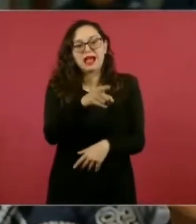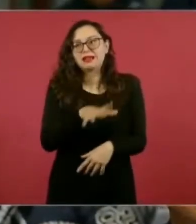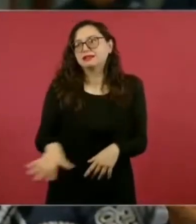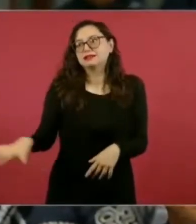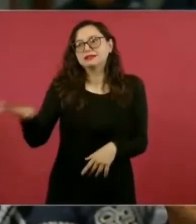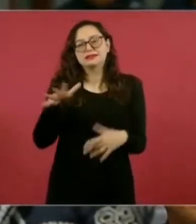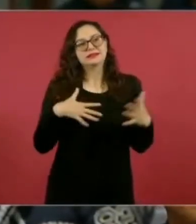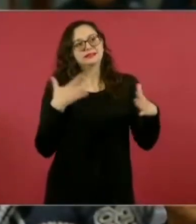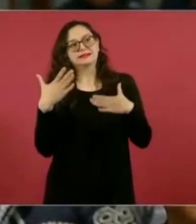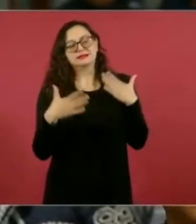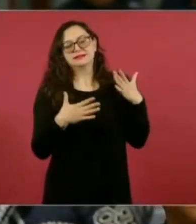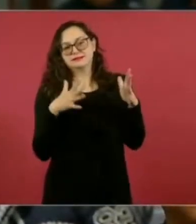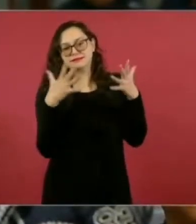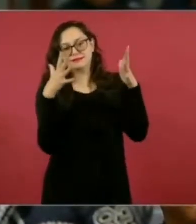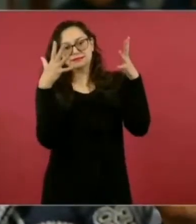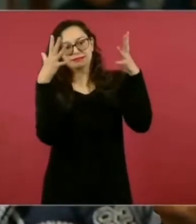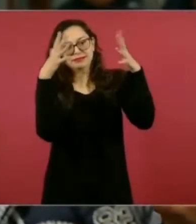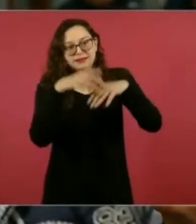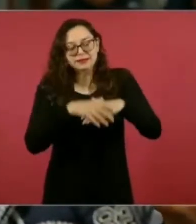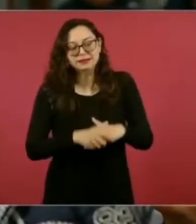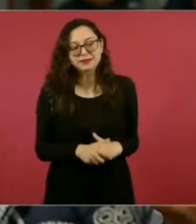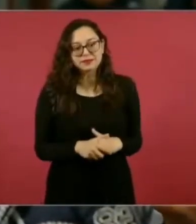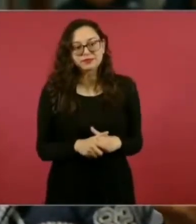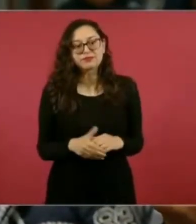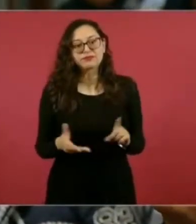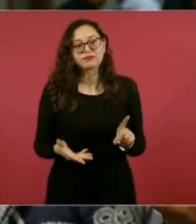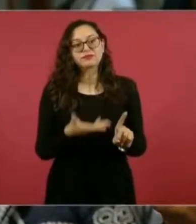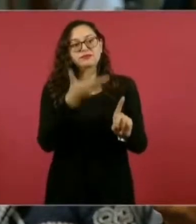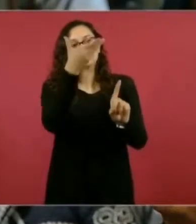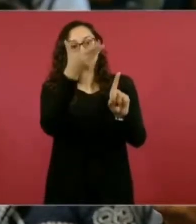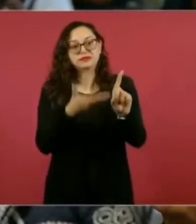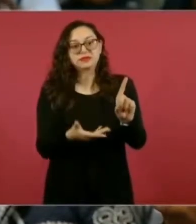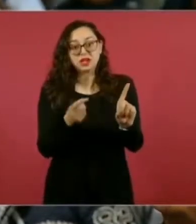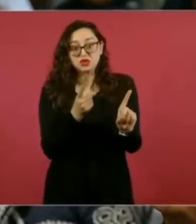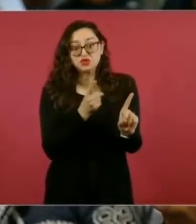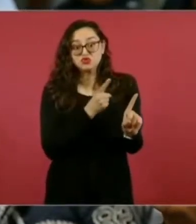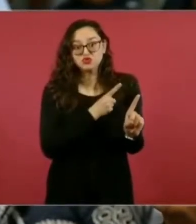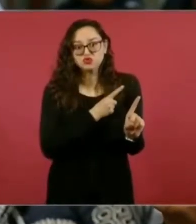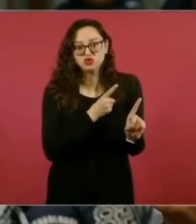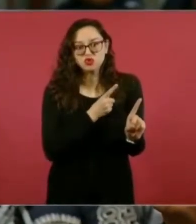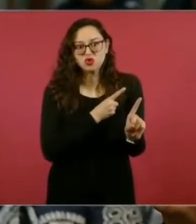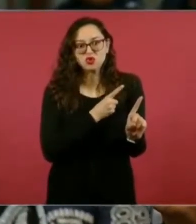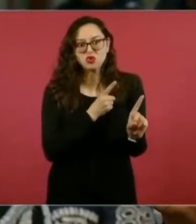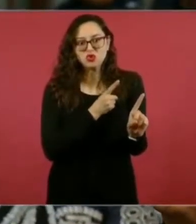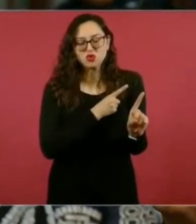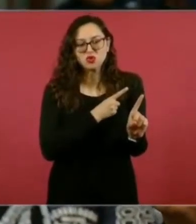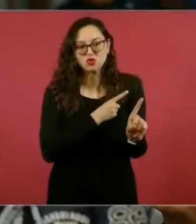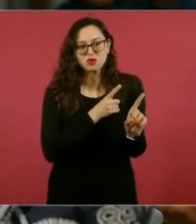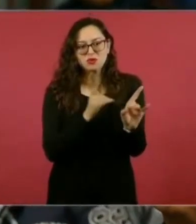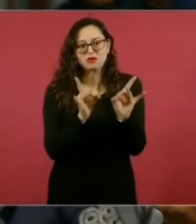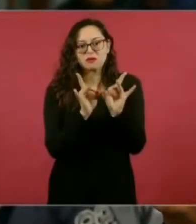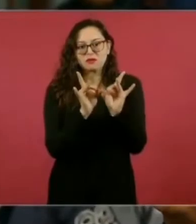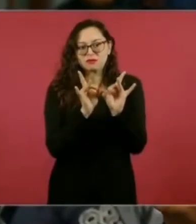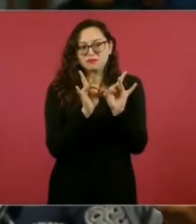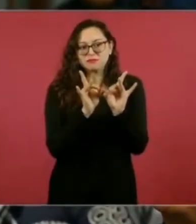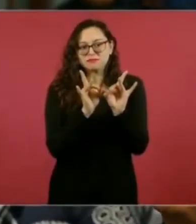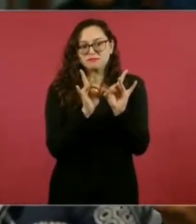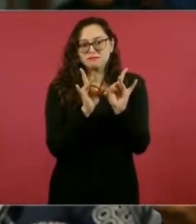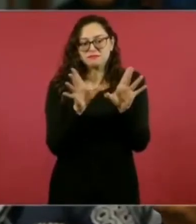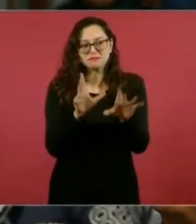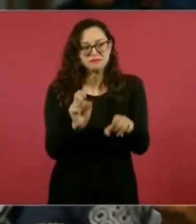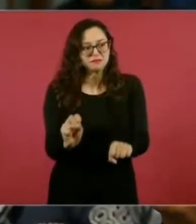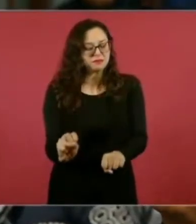tanto, debiera olvidar que casi iba solo cuando desnudó aquella emoción